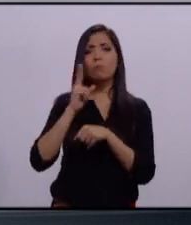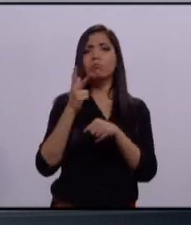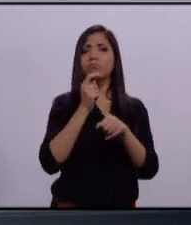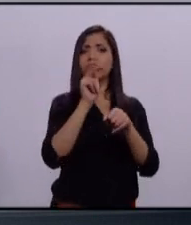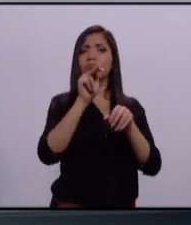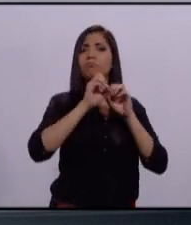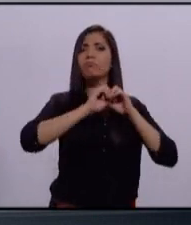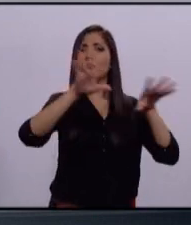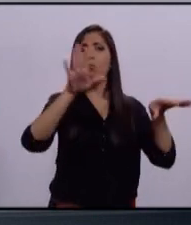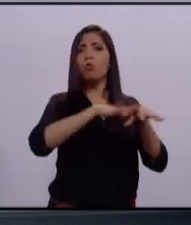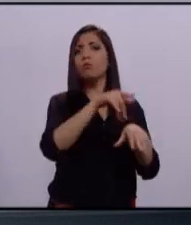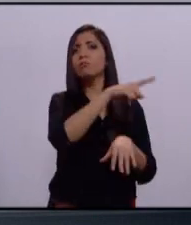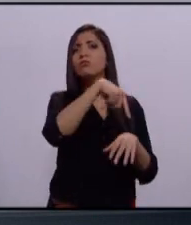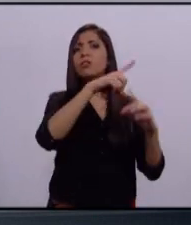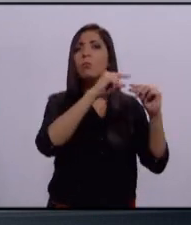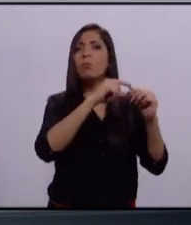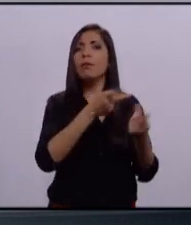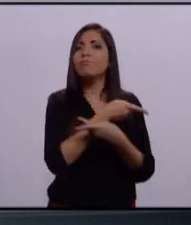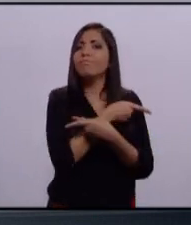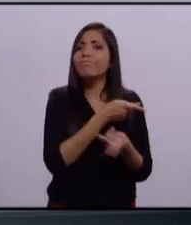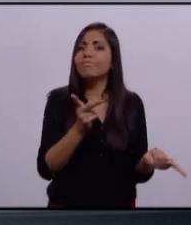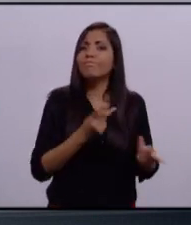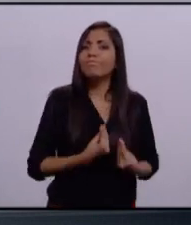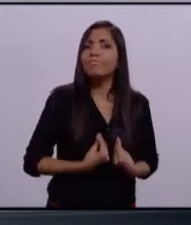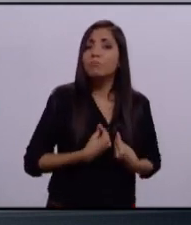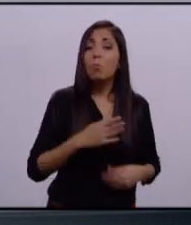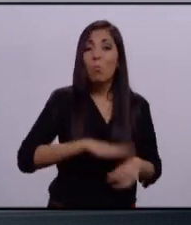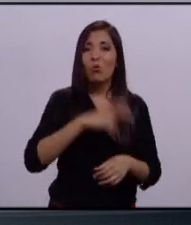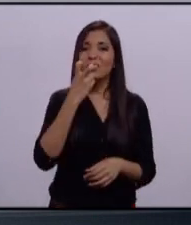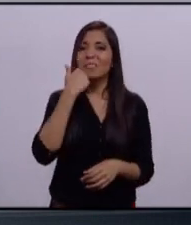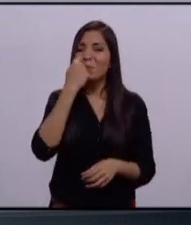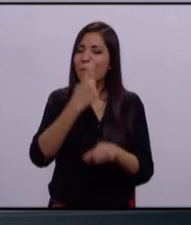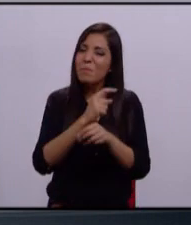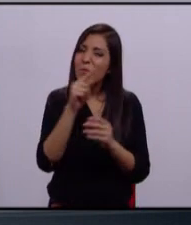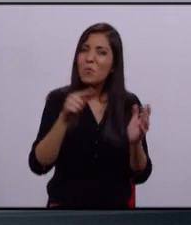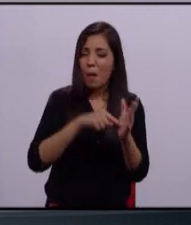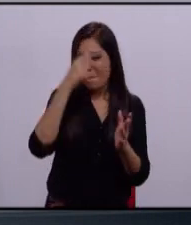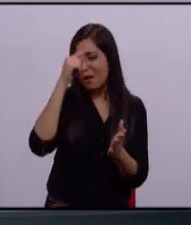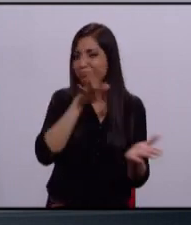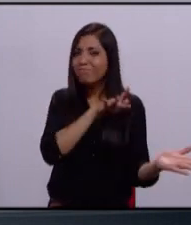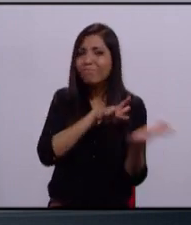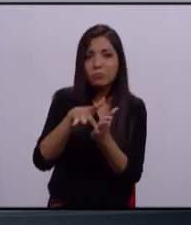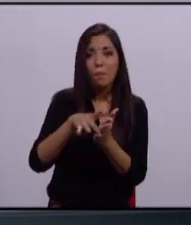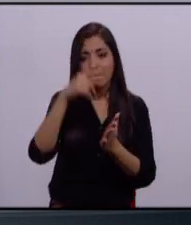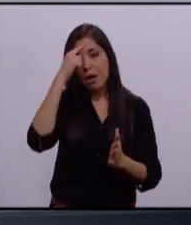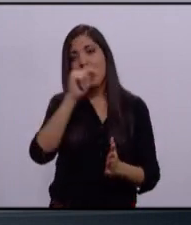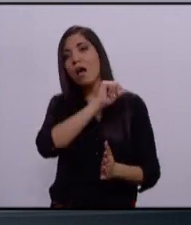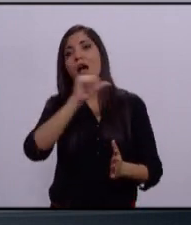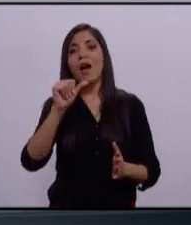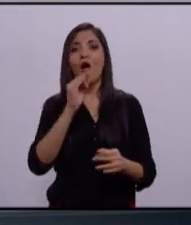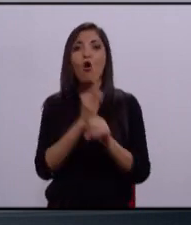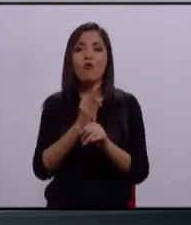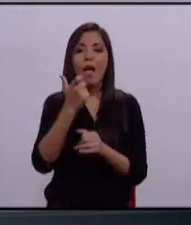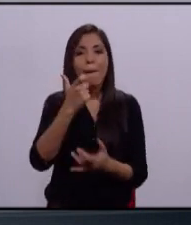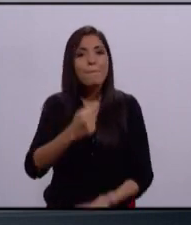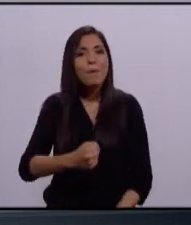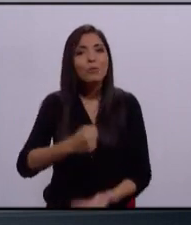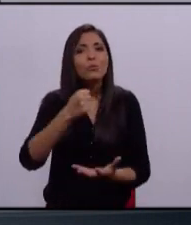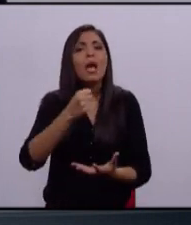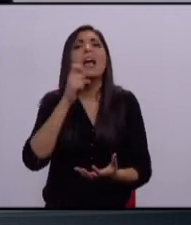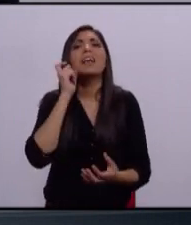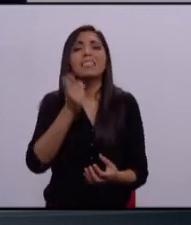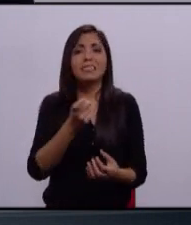por ello que lo que tenemos que hacer en primer lugar es eficientar el gasto en el presupuesto. En primer lugar,